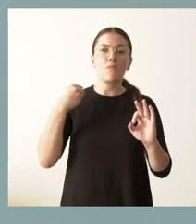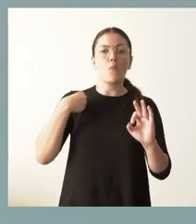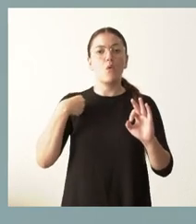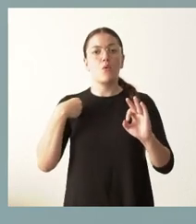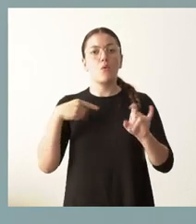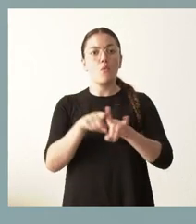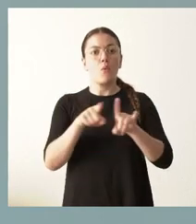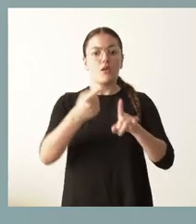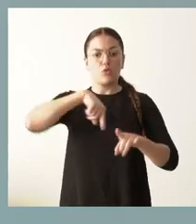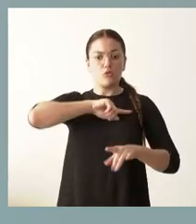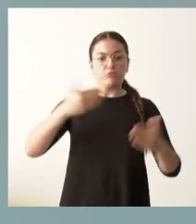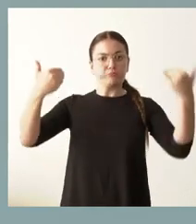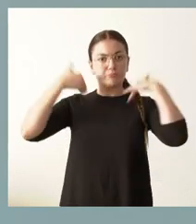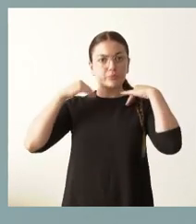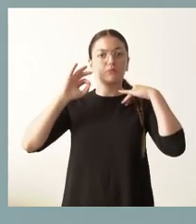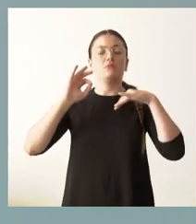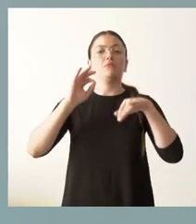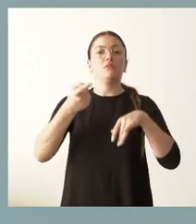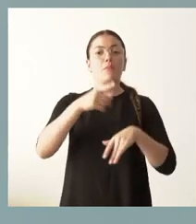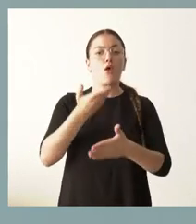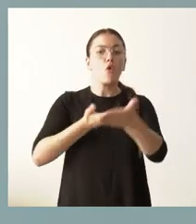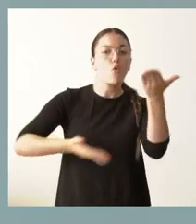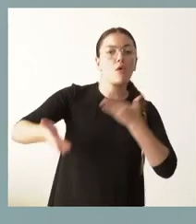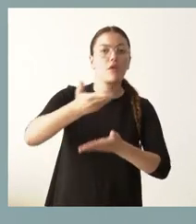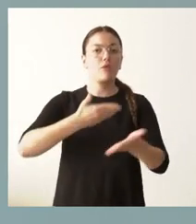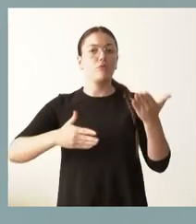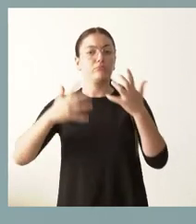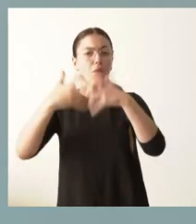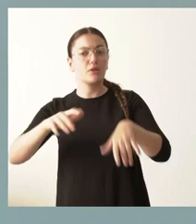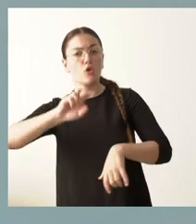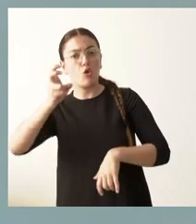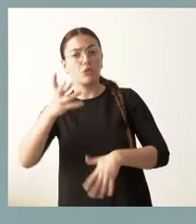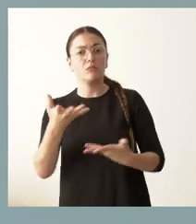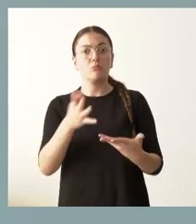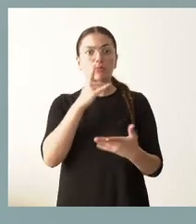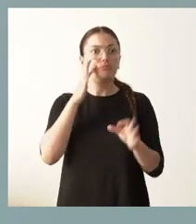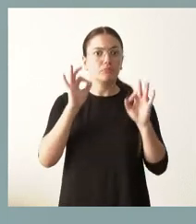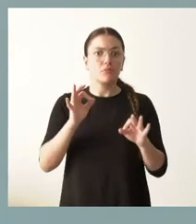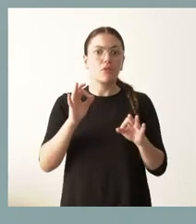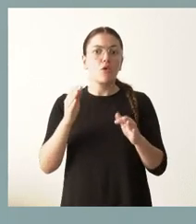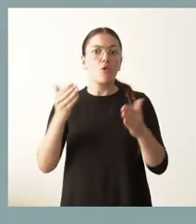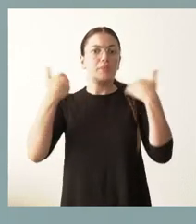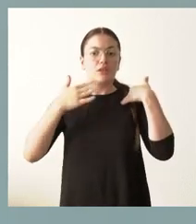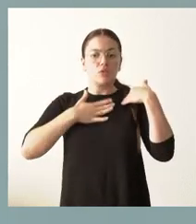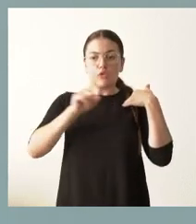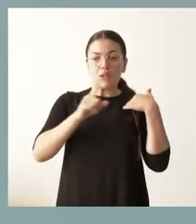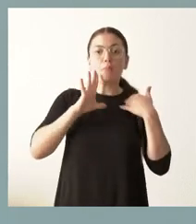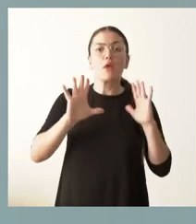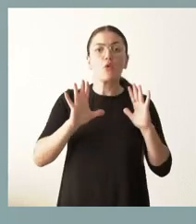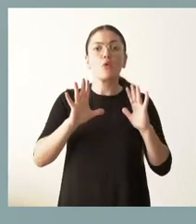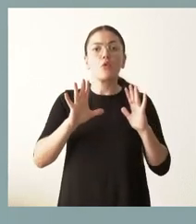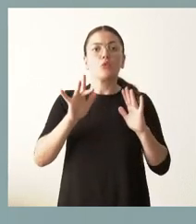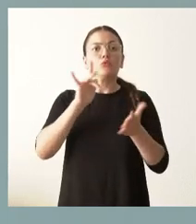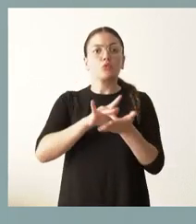nuestras competencias y de colaboración con otras Administraciones, porque nosotros también, aunque no sea nuestra competencia, hemos intervenido cuando ha sido necesario en el